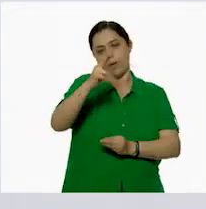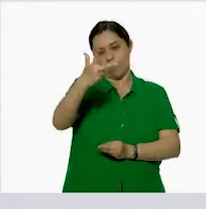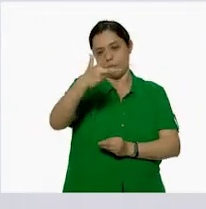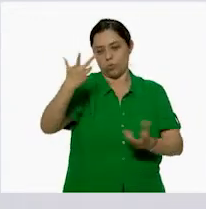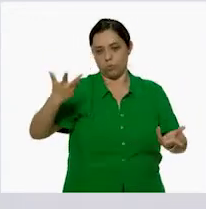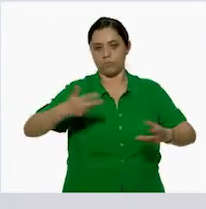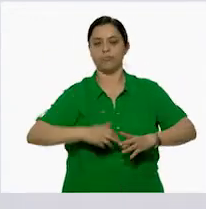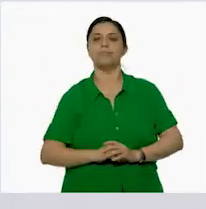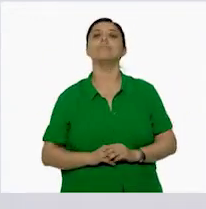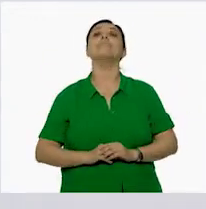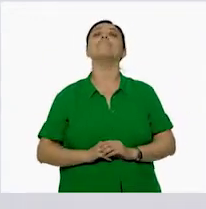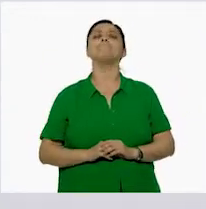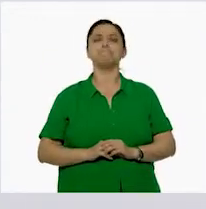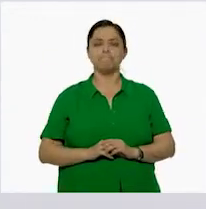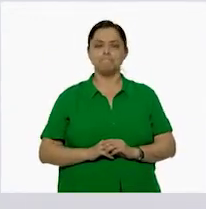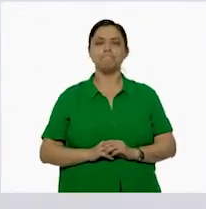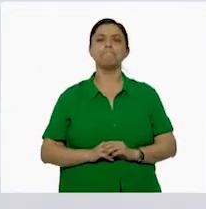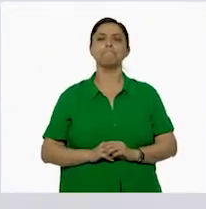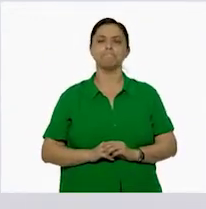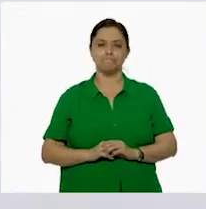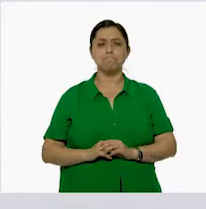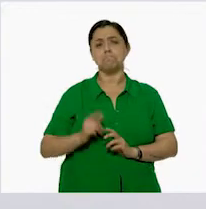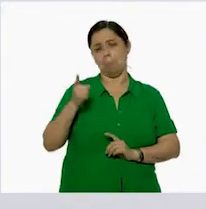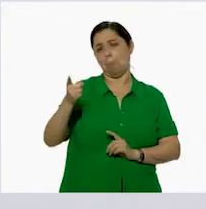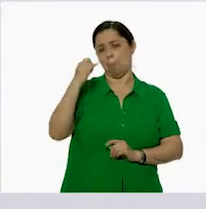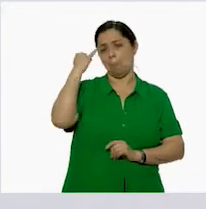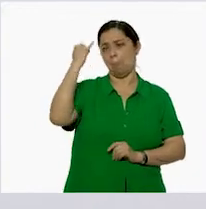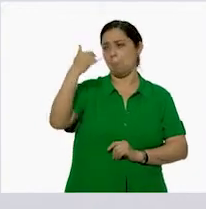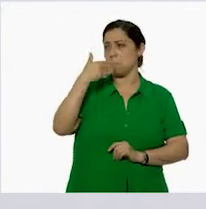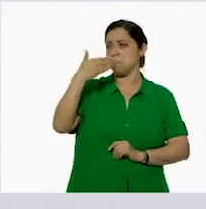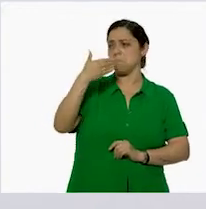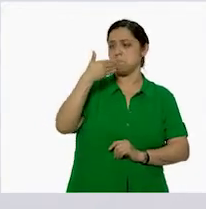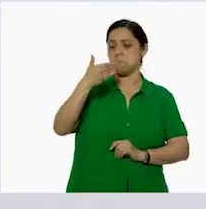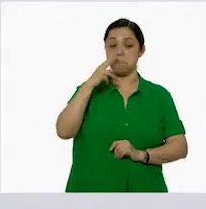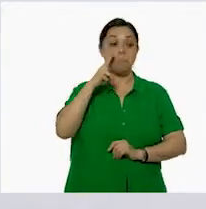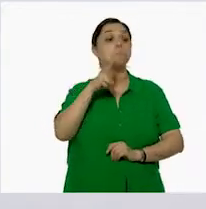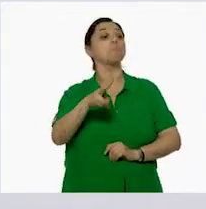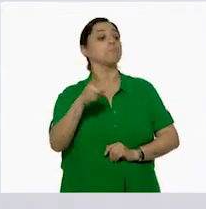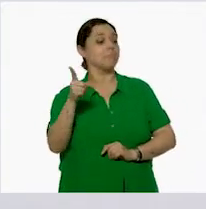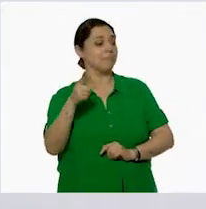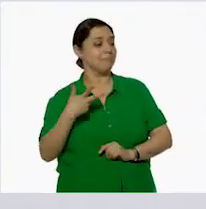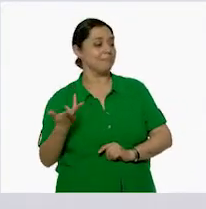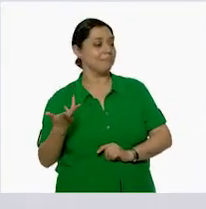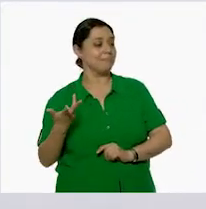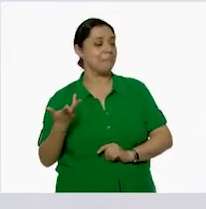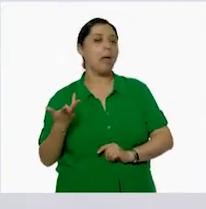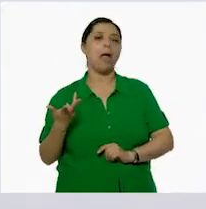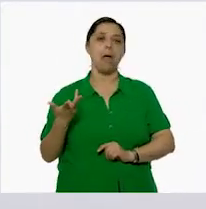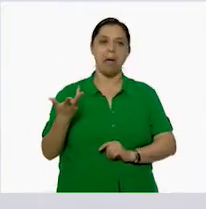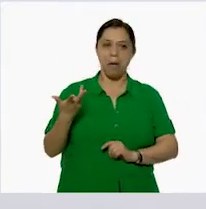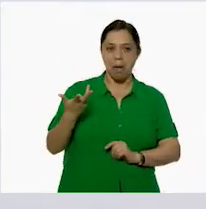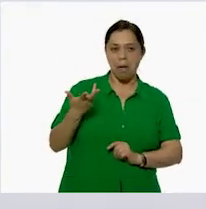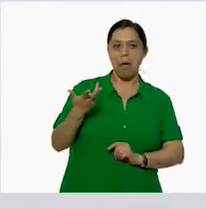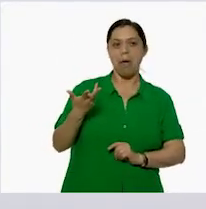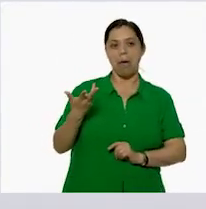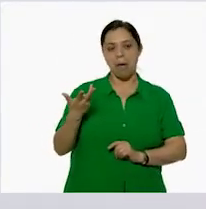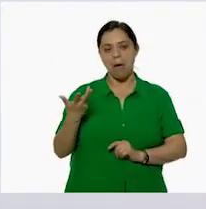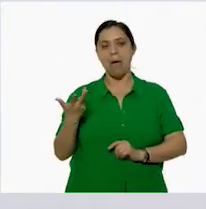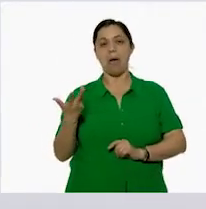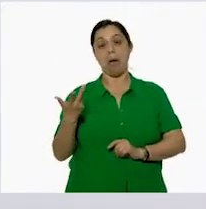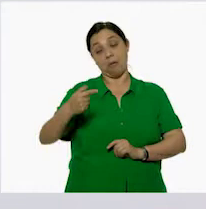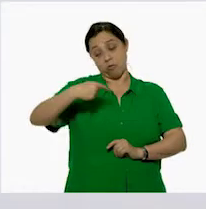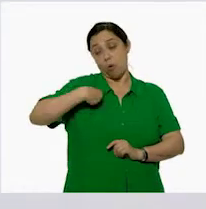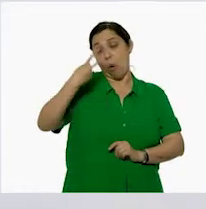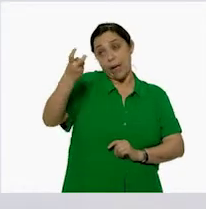¡Mmm! ¡Mmm! Me parece bien esta propuesta. ¿Cómo ves, Ale? ¡Ah! Pues es que precisamente yo iba a